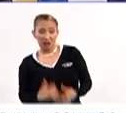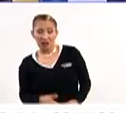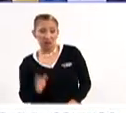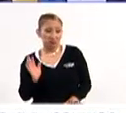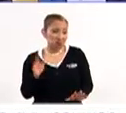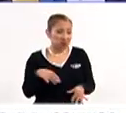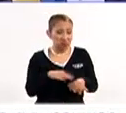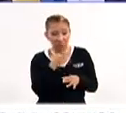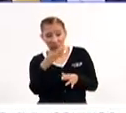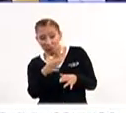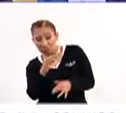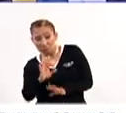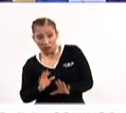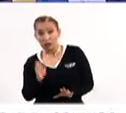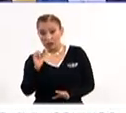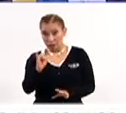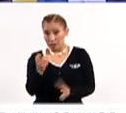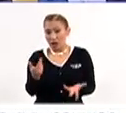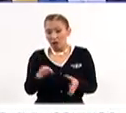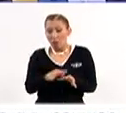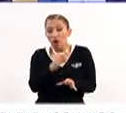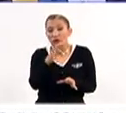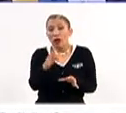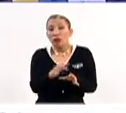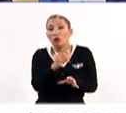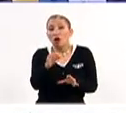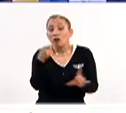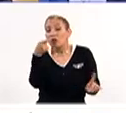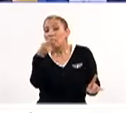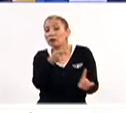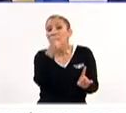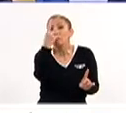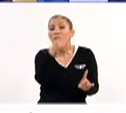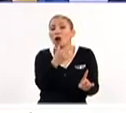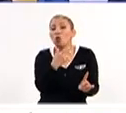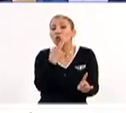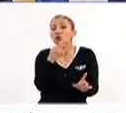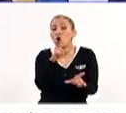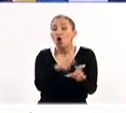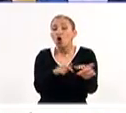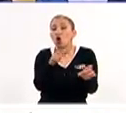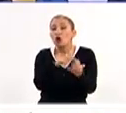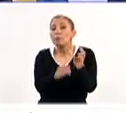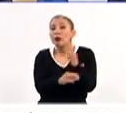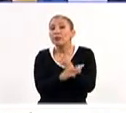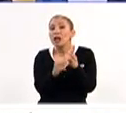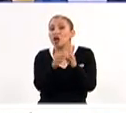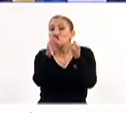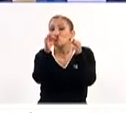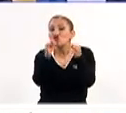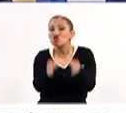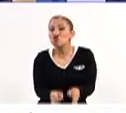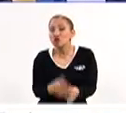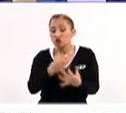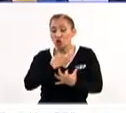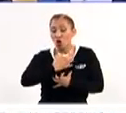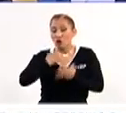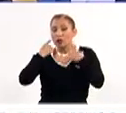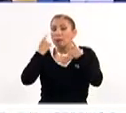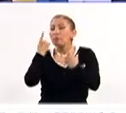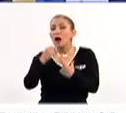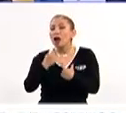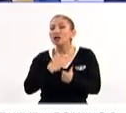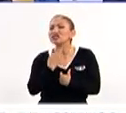traje bordado. Pues sí, pero es un traje bordado con un propósito real, con los colores y con los materiales reales. Su collar tiene un